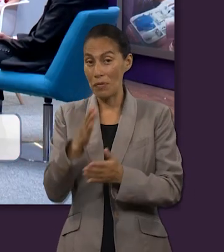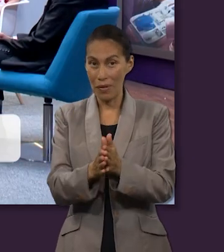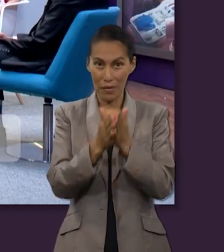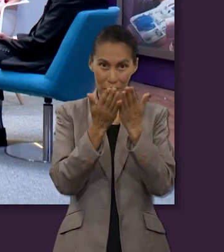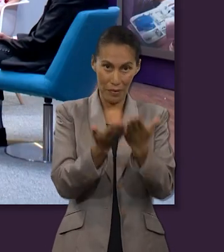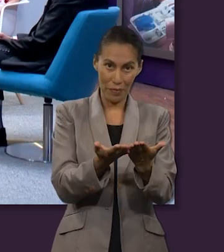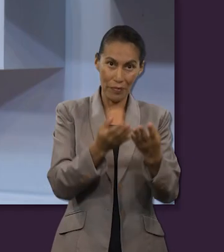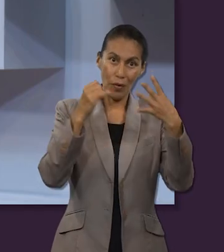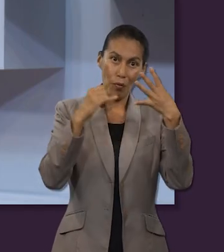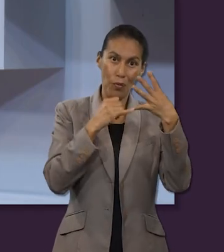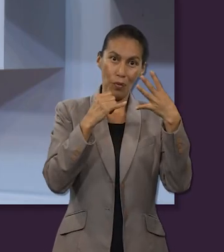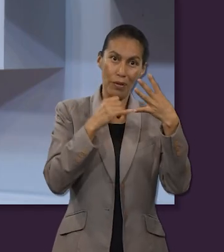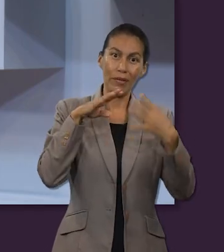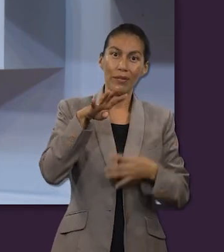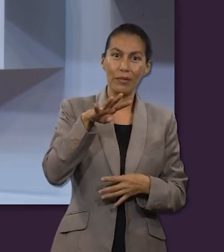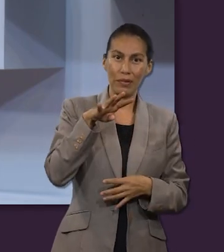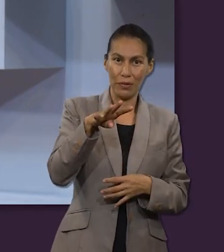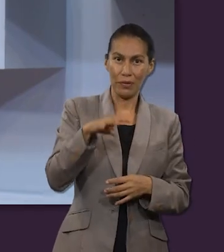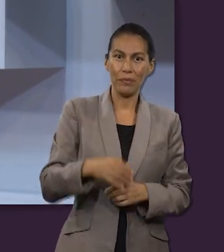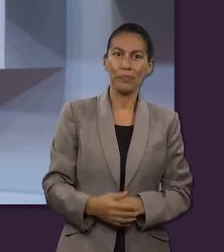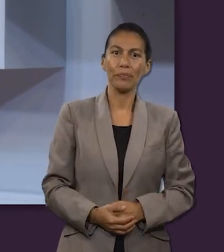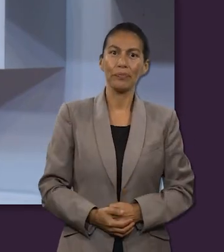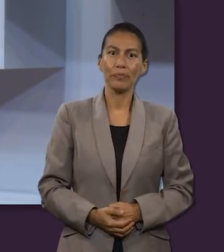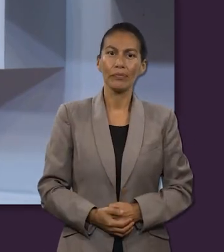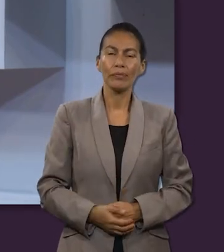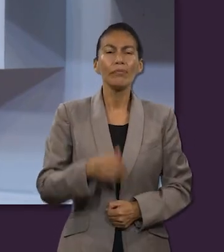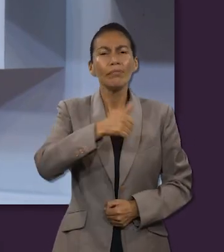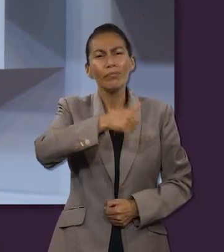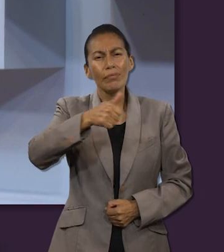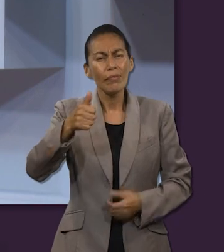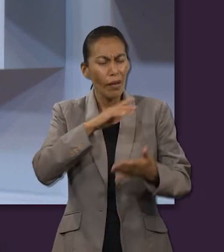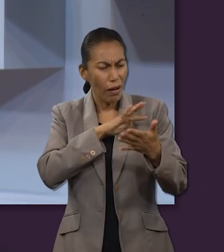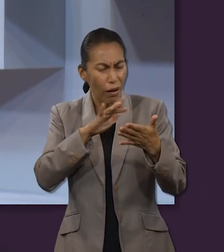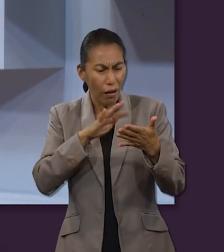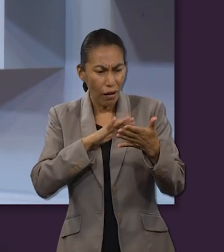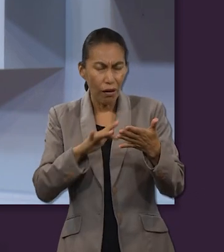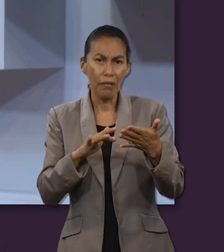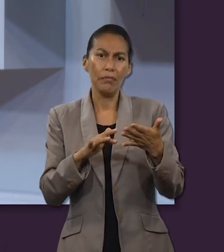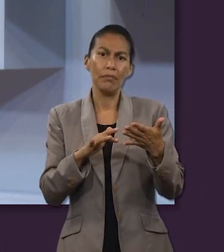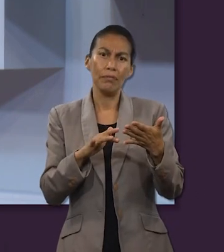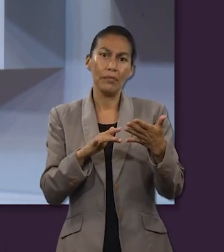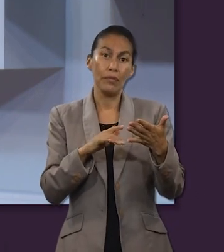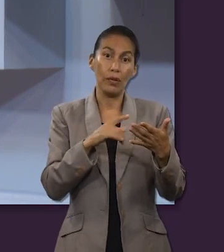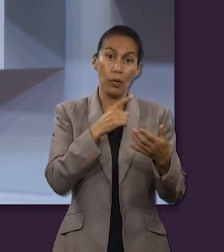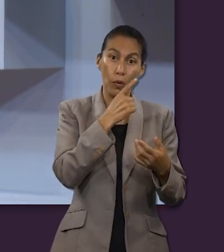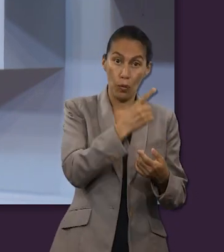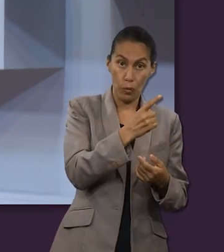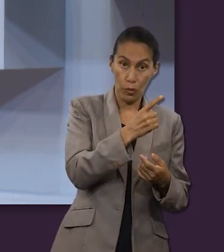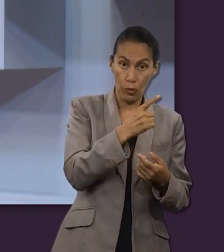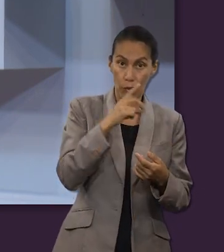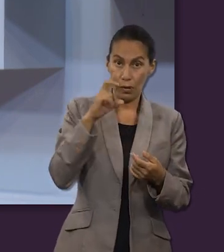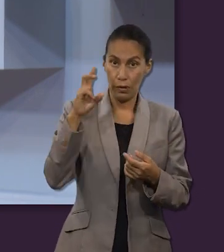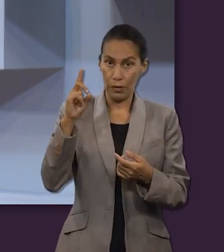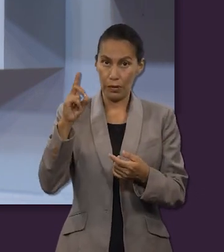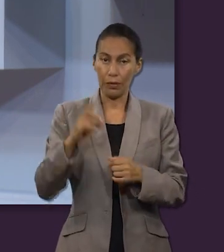uno de ustedes que abren la Biblia en Juan 19 y que den una lectura de 1 a